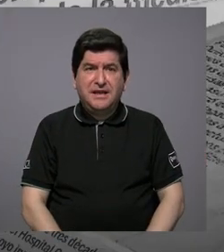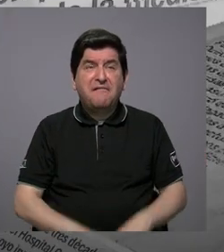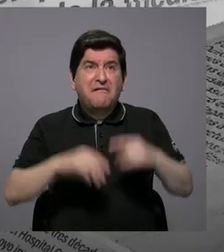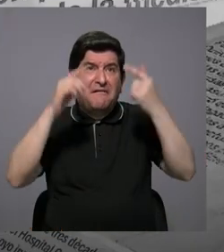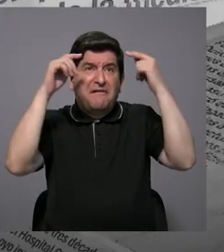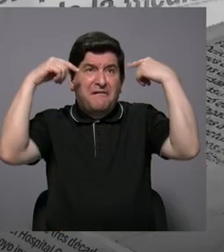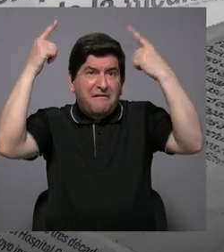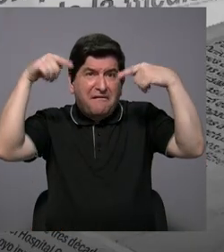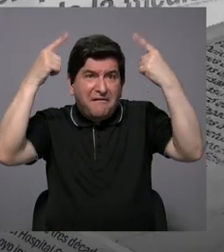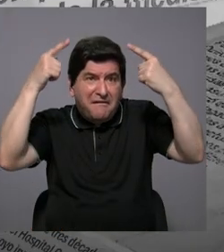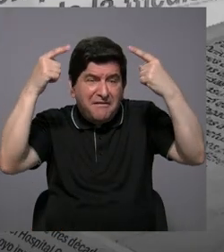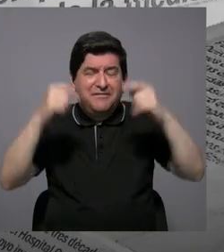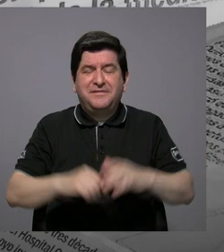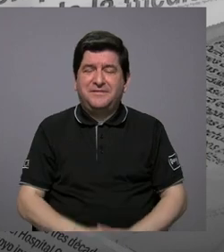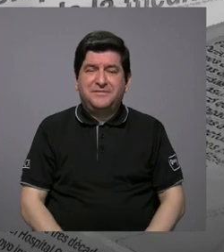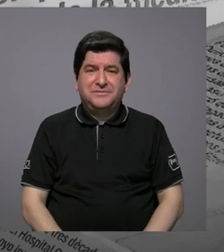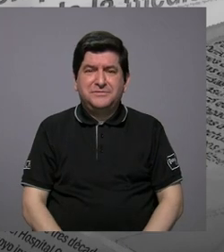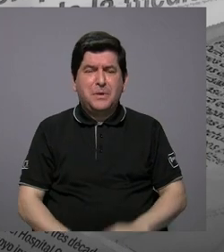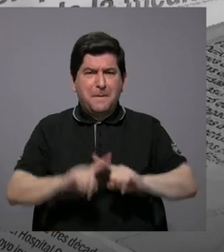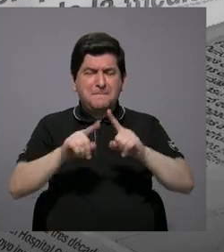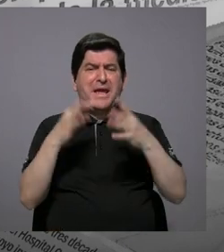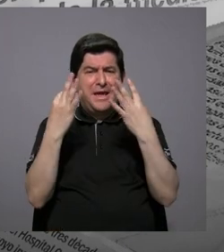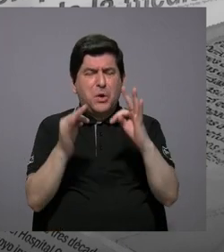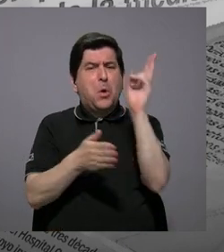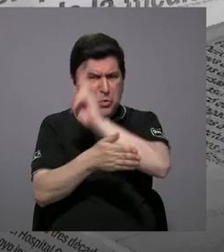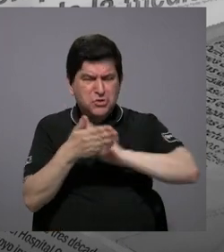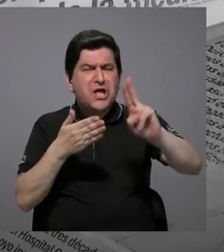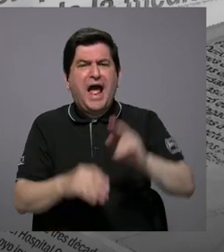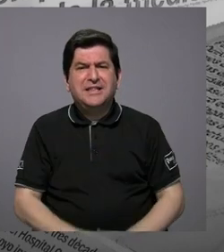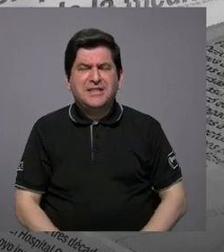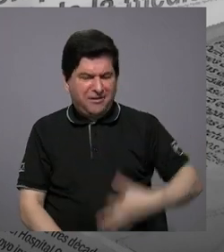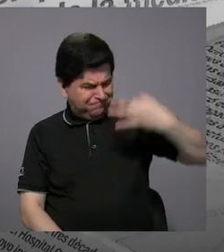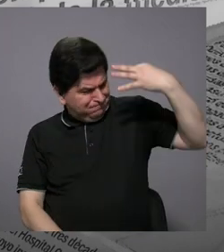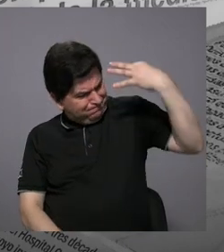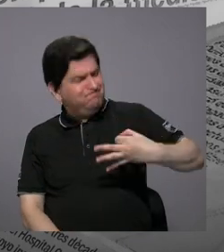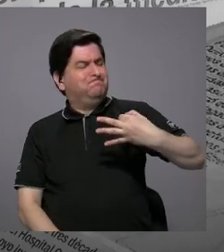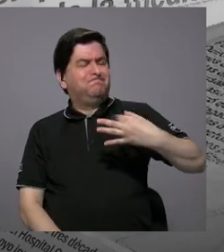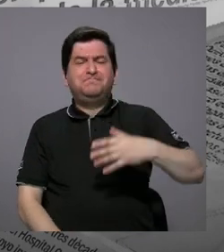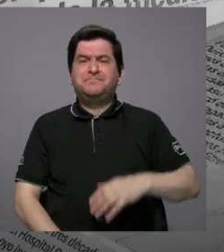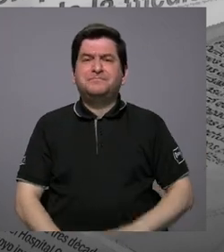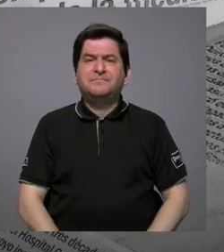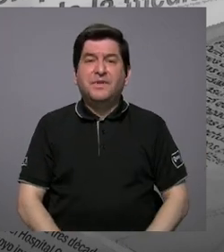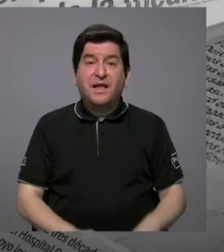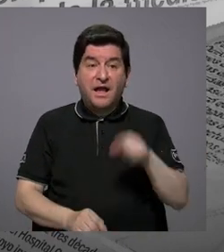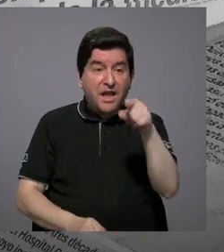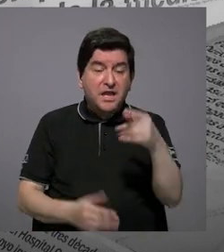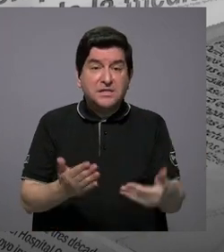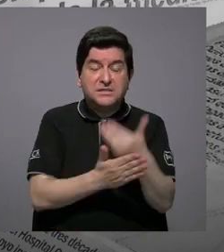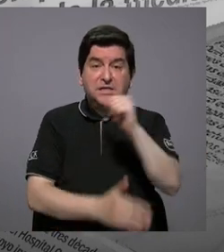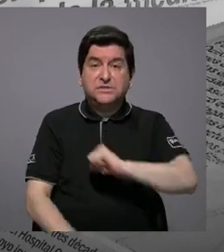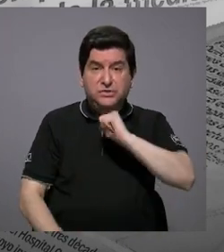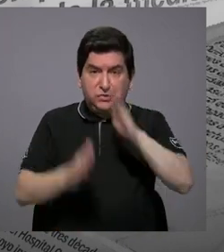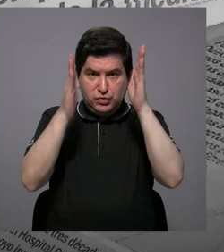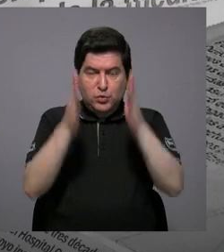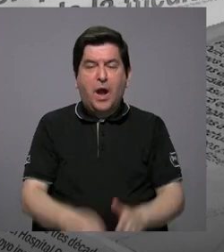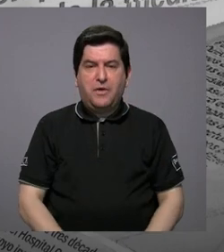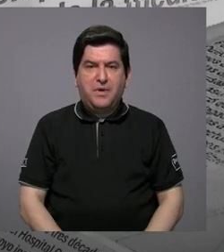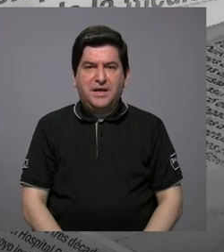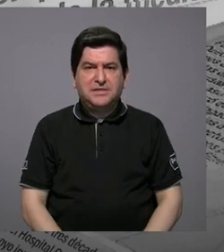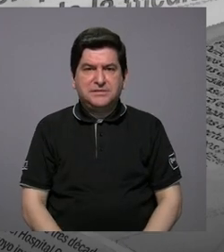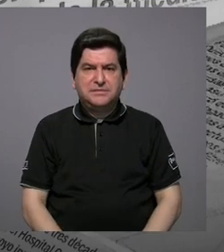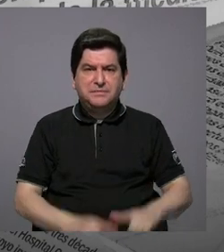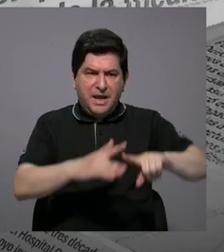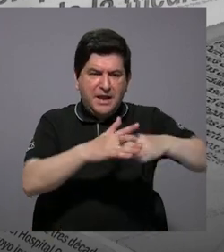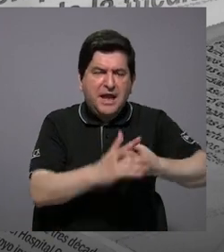lograr, pero es un intento de la universidad de consolidar a esas nuevas autoridades para que